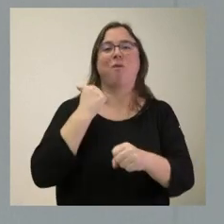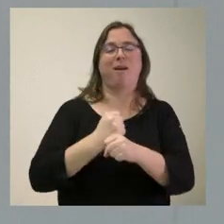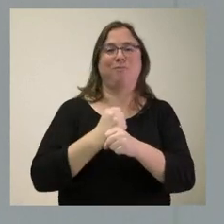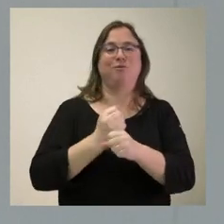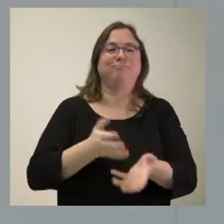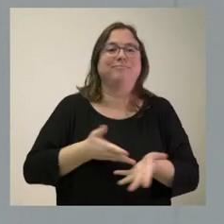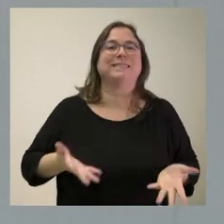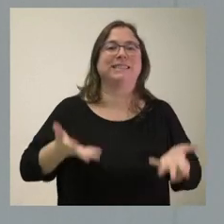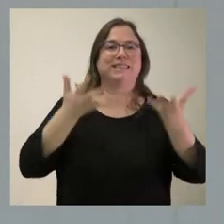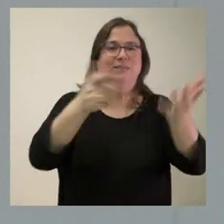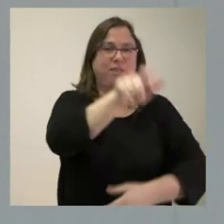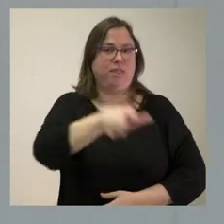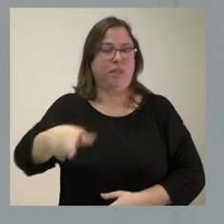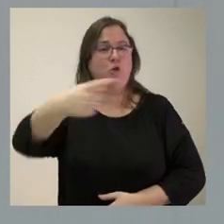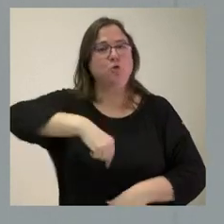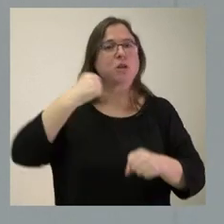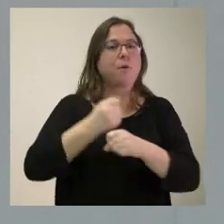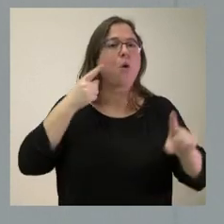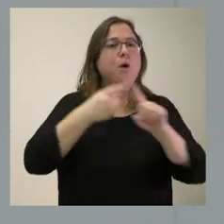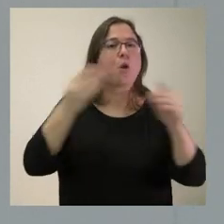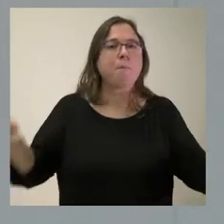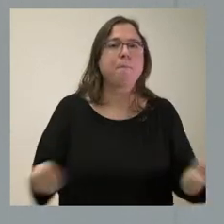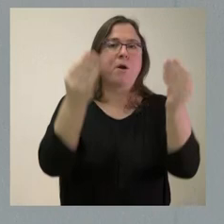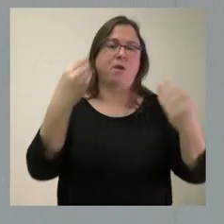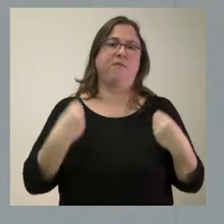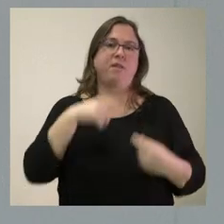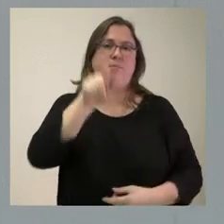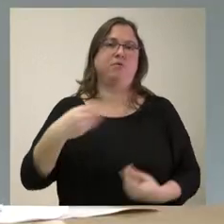de los ciudadanos y trabajamos para mejorar la vida de las personas de Castilla y León.